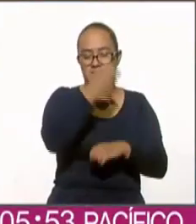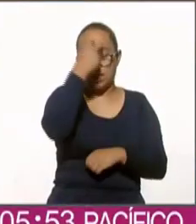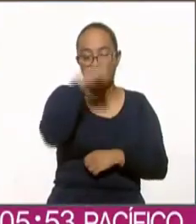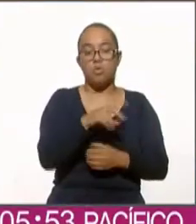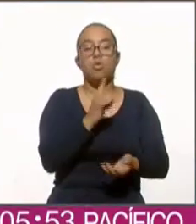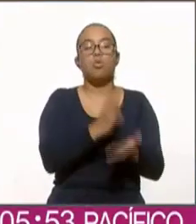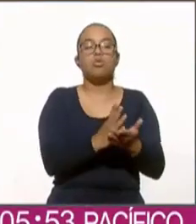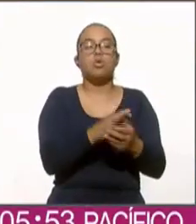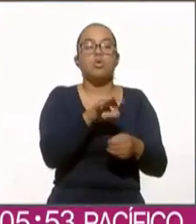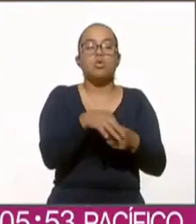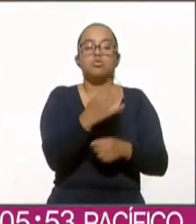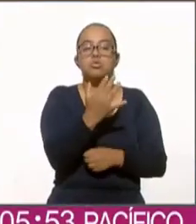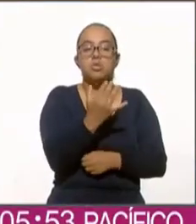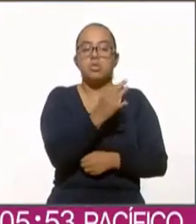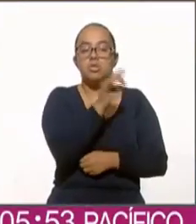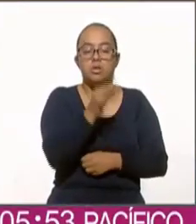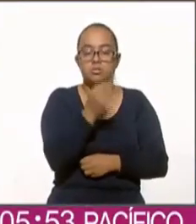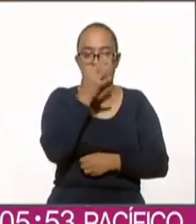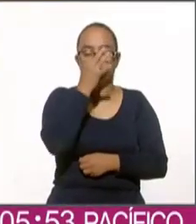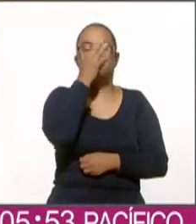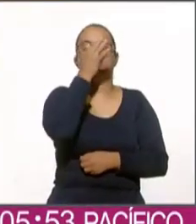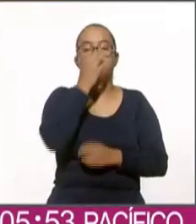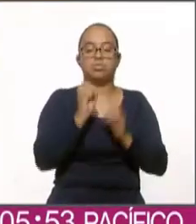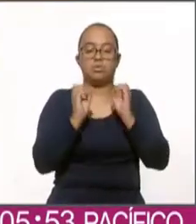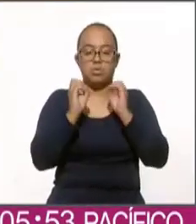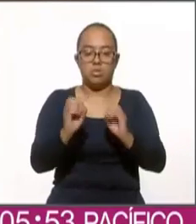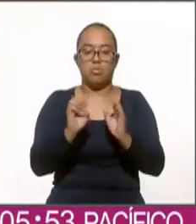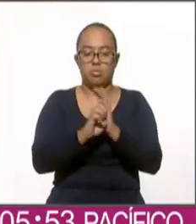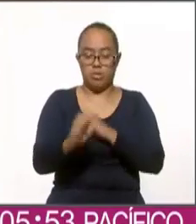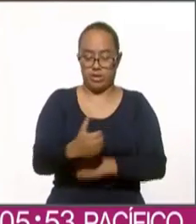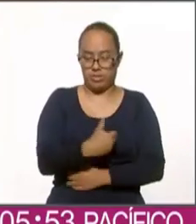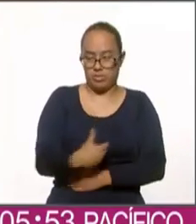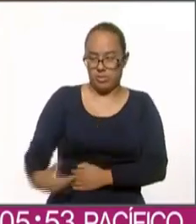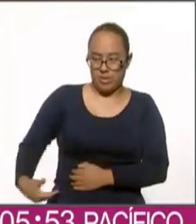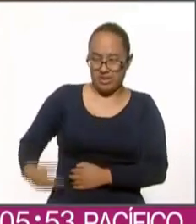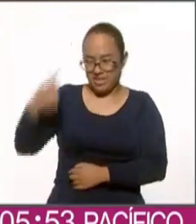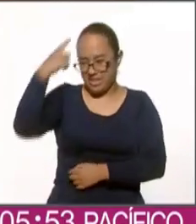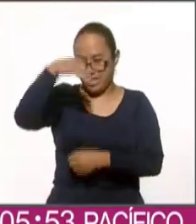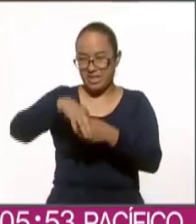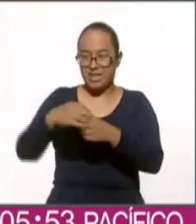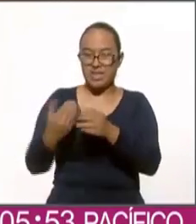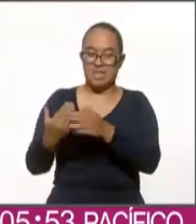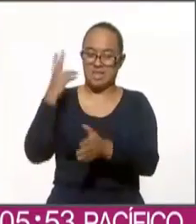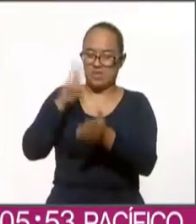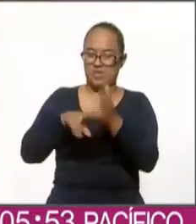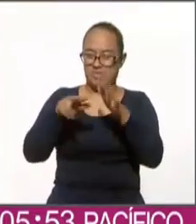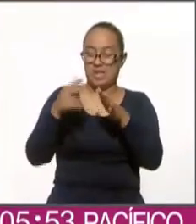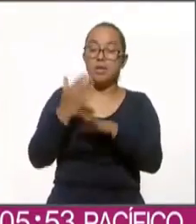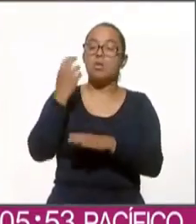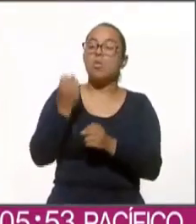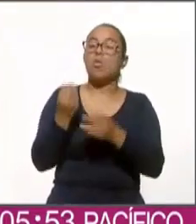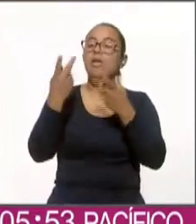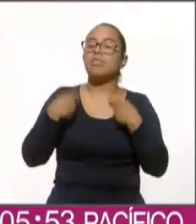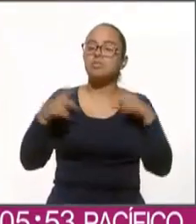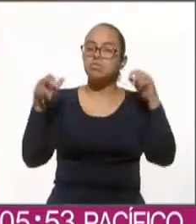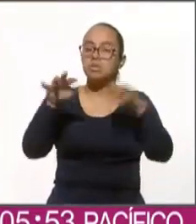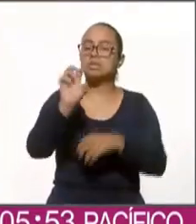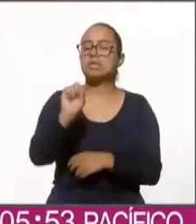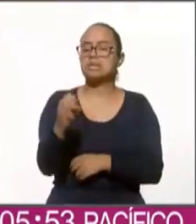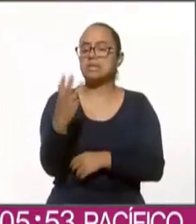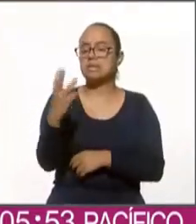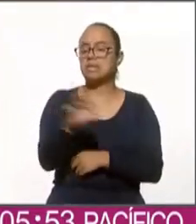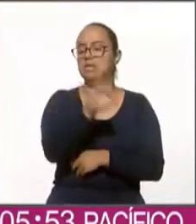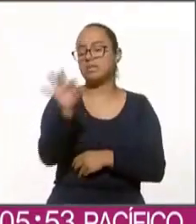% o en una presidencial vota el 63% como la última del 18% nuestras mediciones